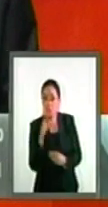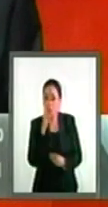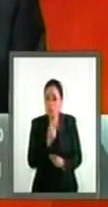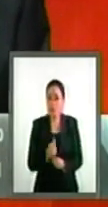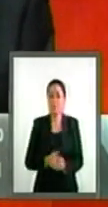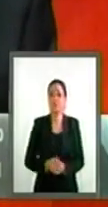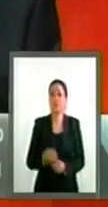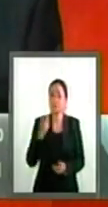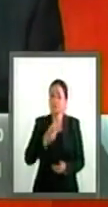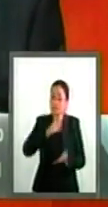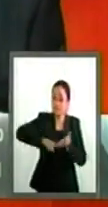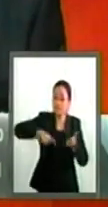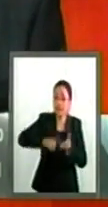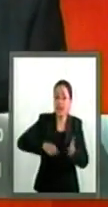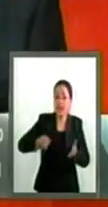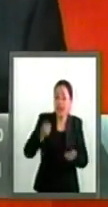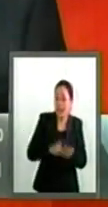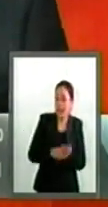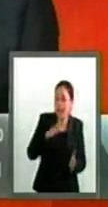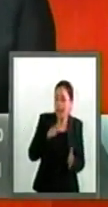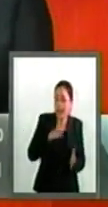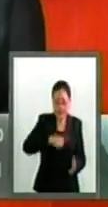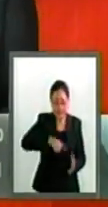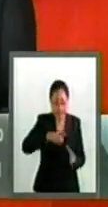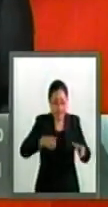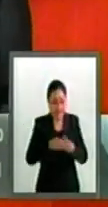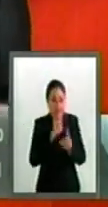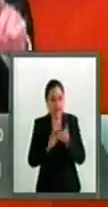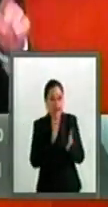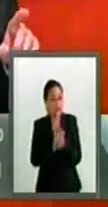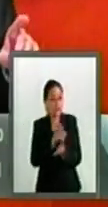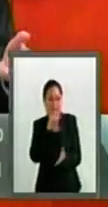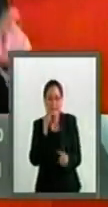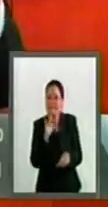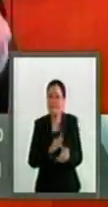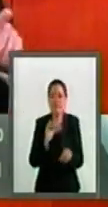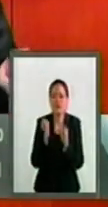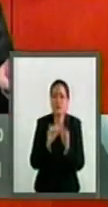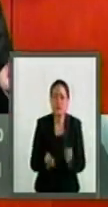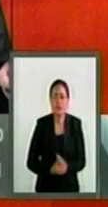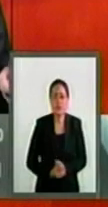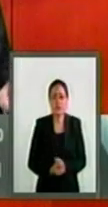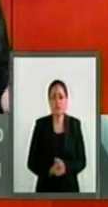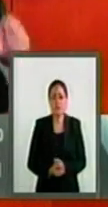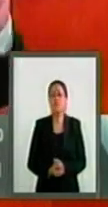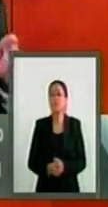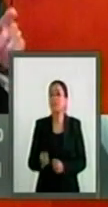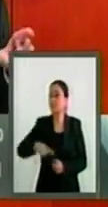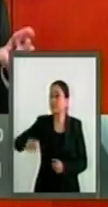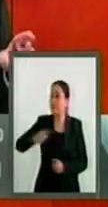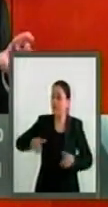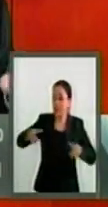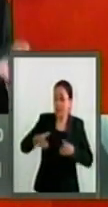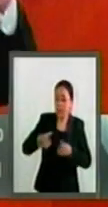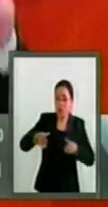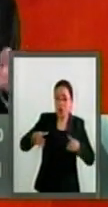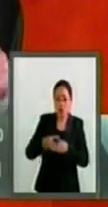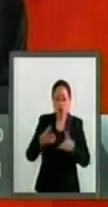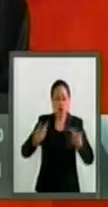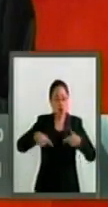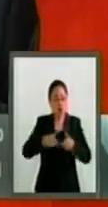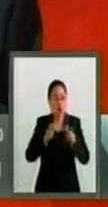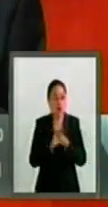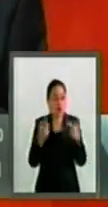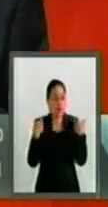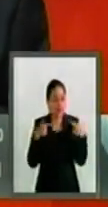cancelando todavía institucional y jurídica la impugnación. Quedaron indefensos el Magisterio y